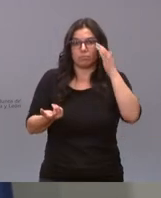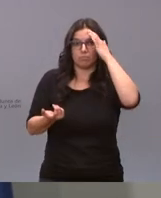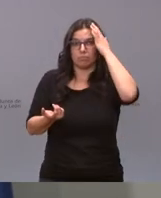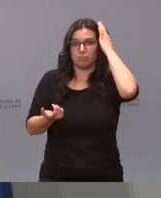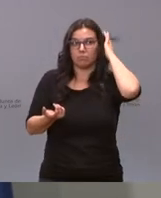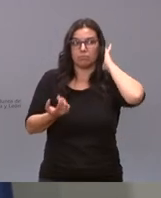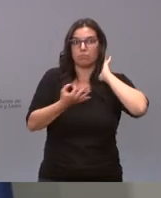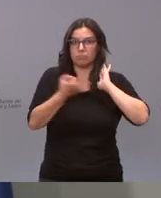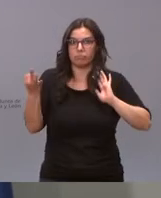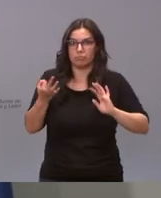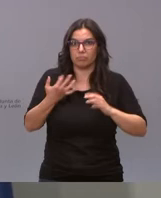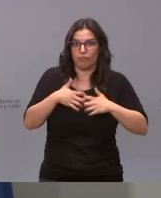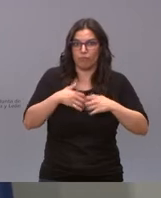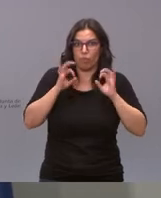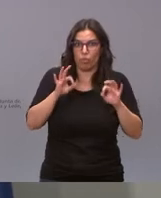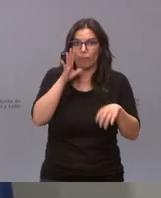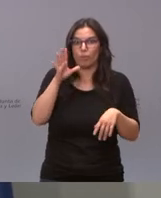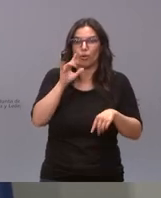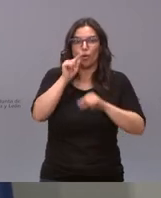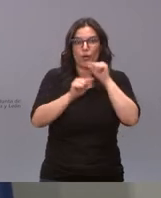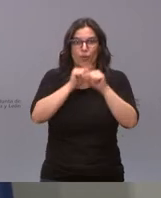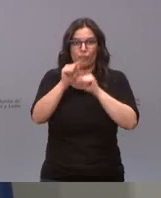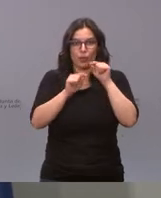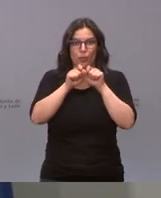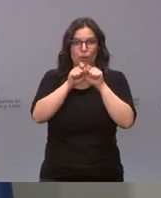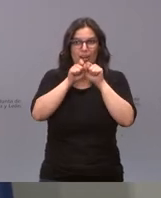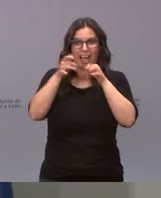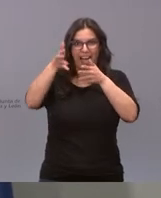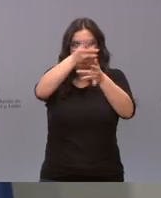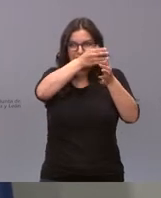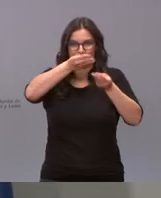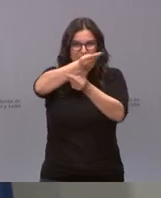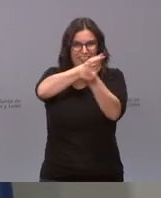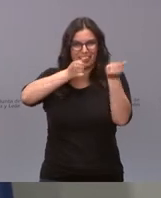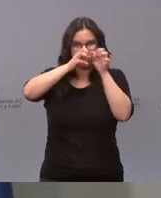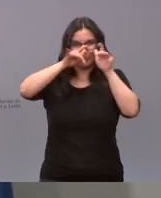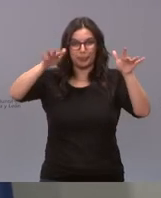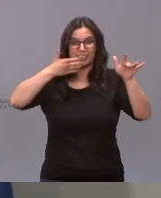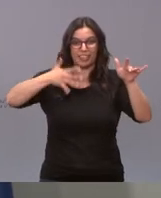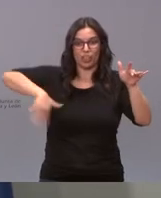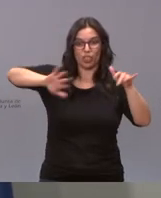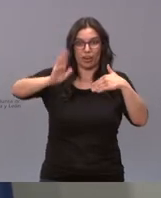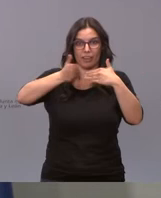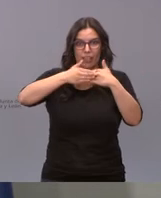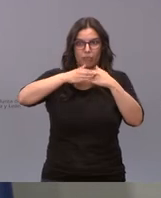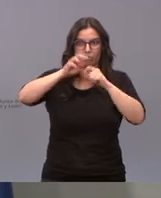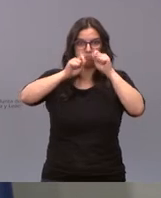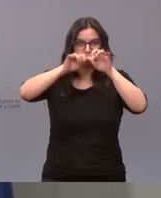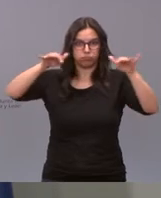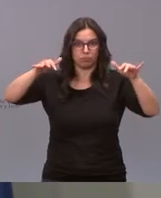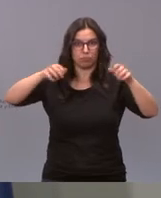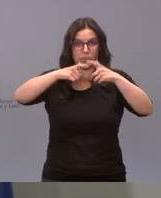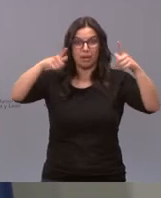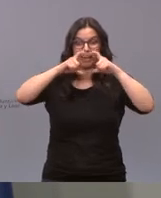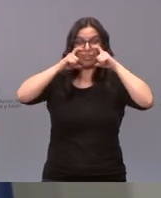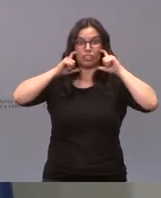son eficaces porque el virus se transmite por aerosoles cuando estás en un sitio cerrado hay más aerosoles cuando te quitas la mascarilla